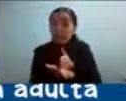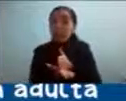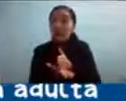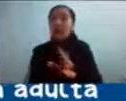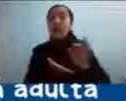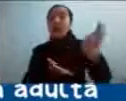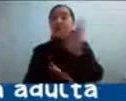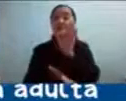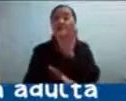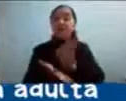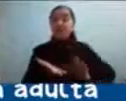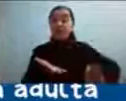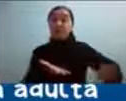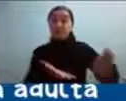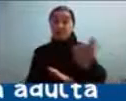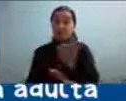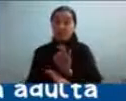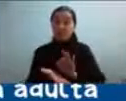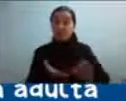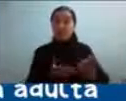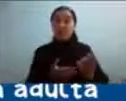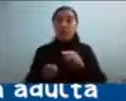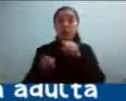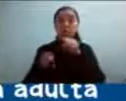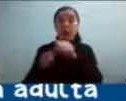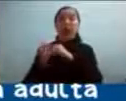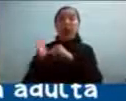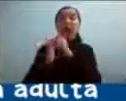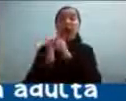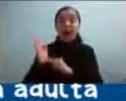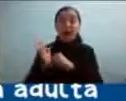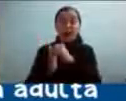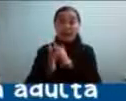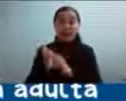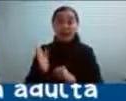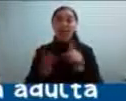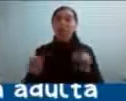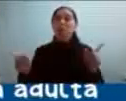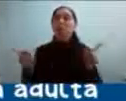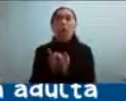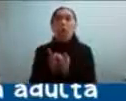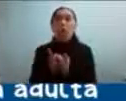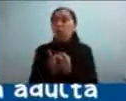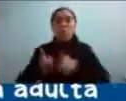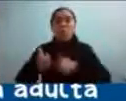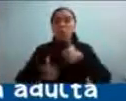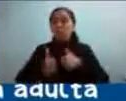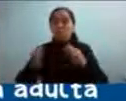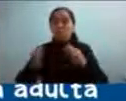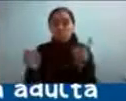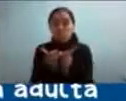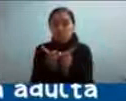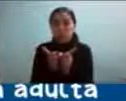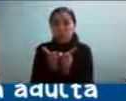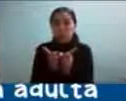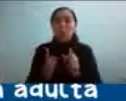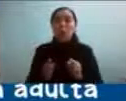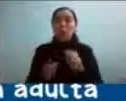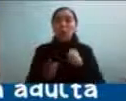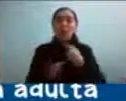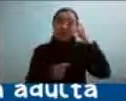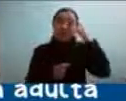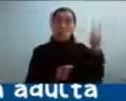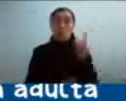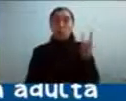artística yo busqué una carrera corta porque me daba cuenta de que las carreras universitarias son